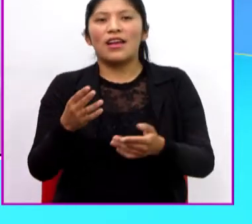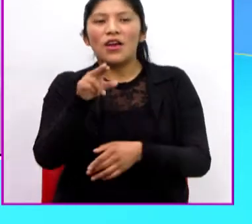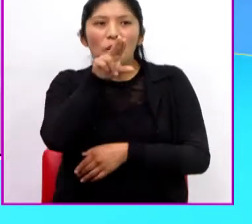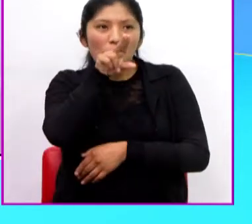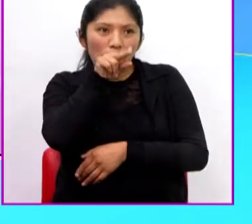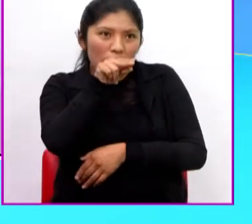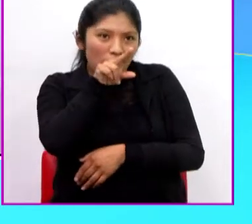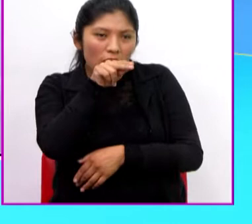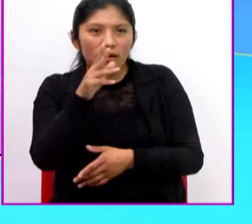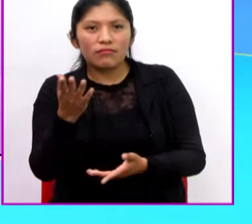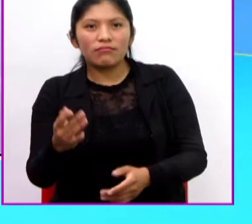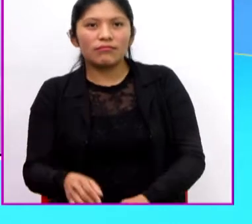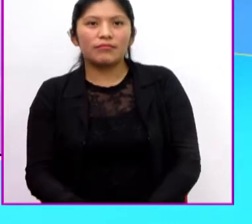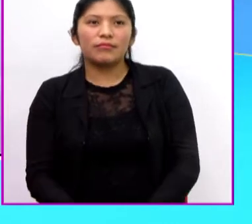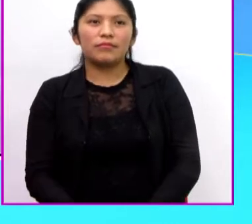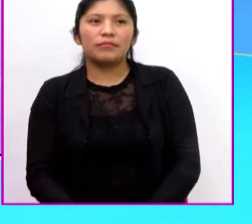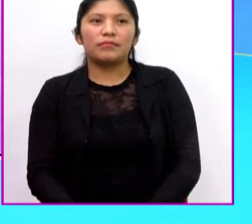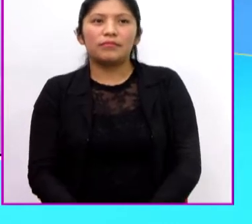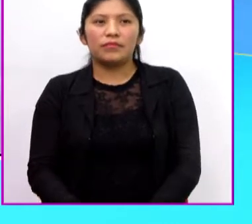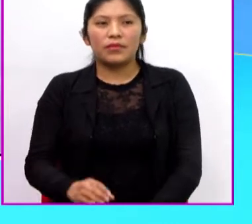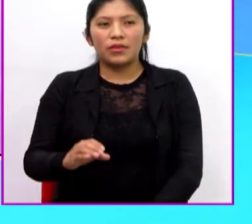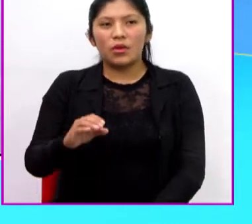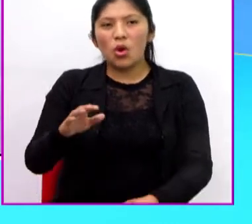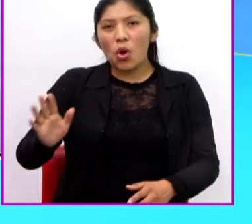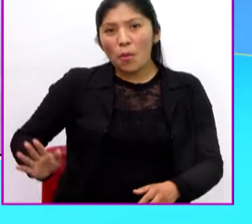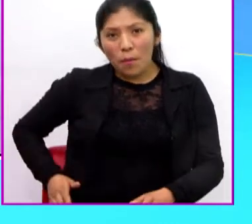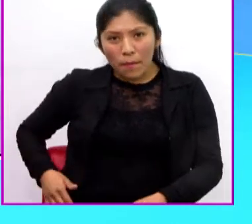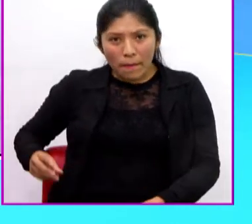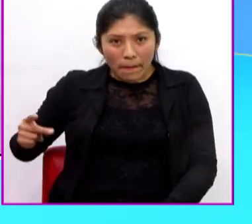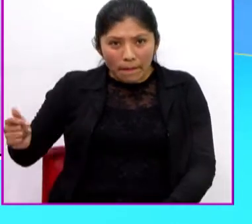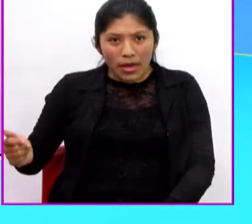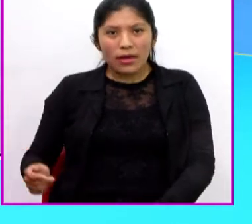pato. Un perro.